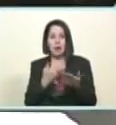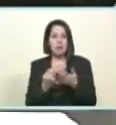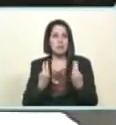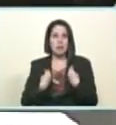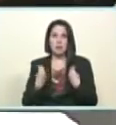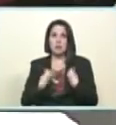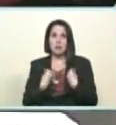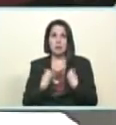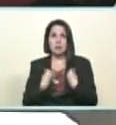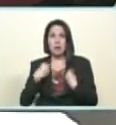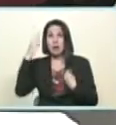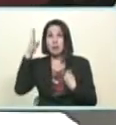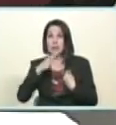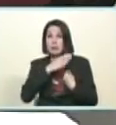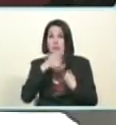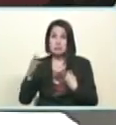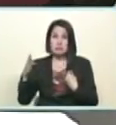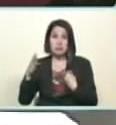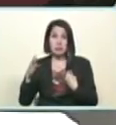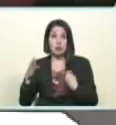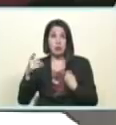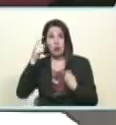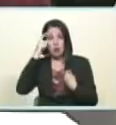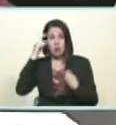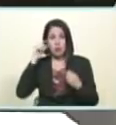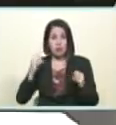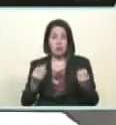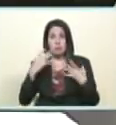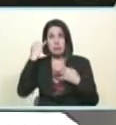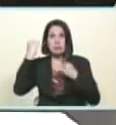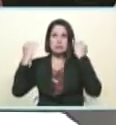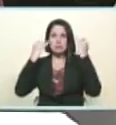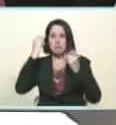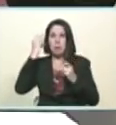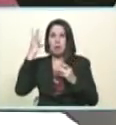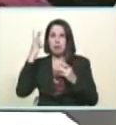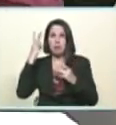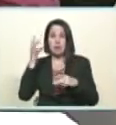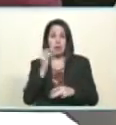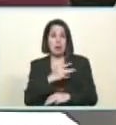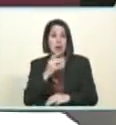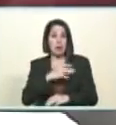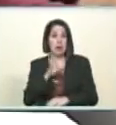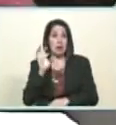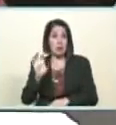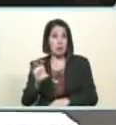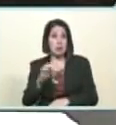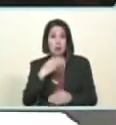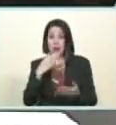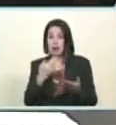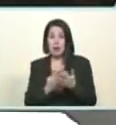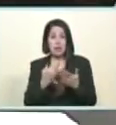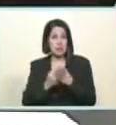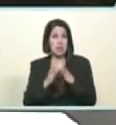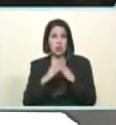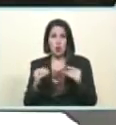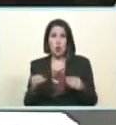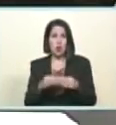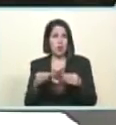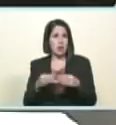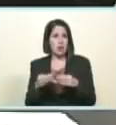vida y bendito sea el día en que se me ocurrió crear el carnet de la patria y lo doy las gracias a todos los equipos que han hecho posible